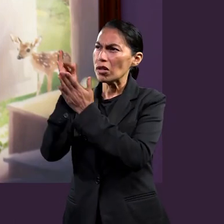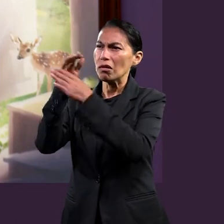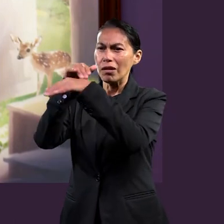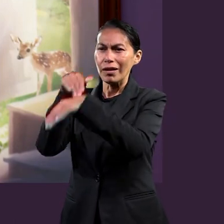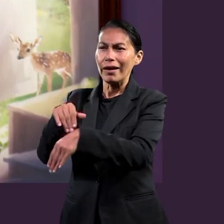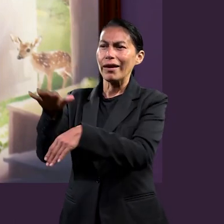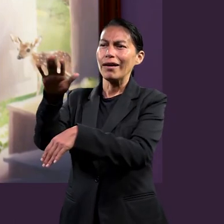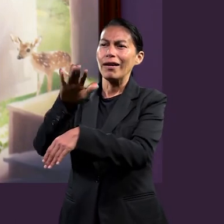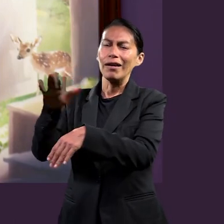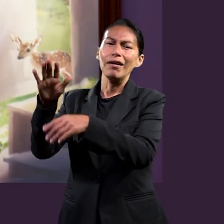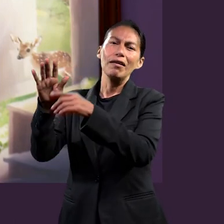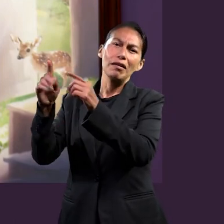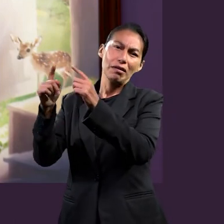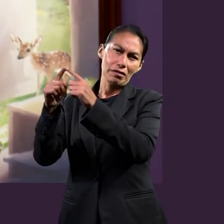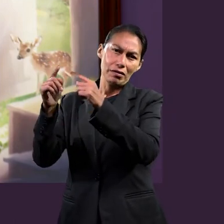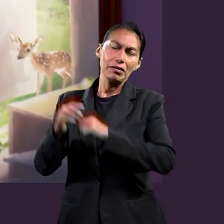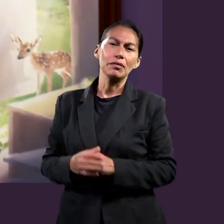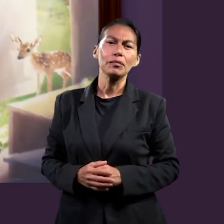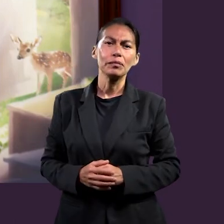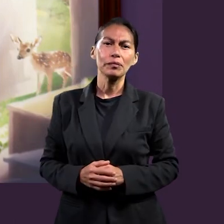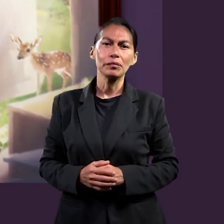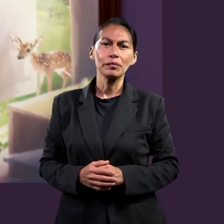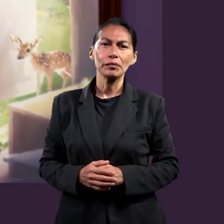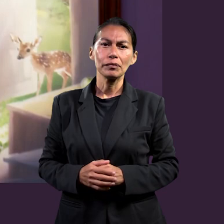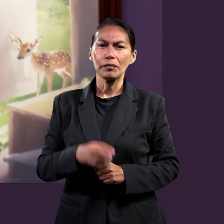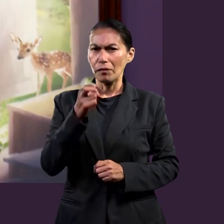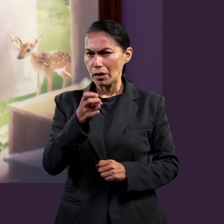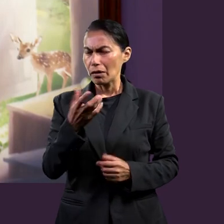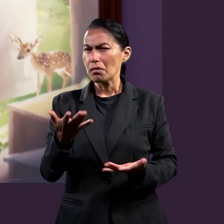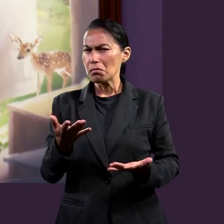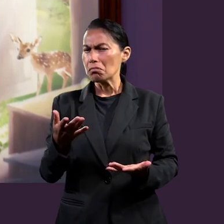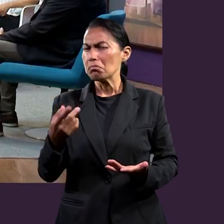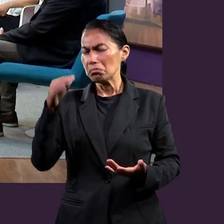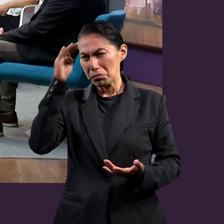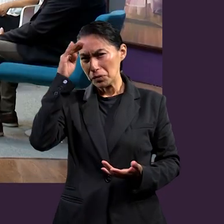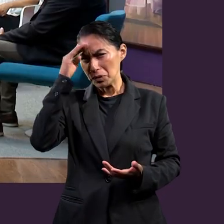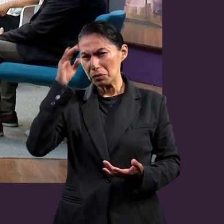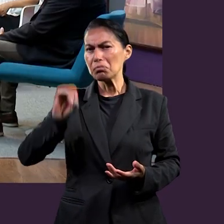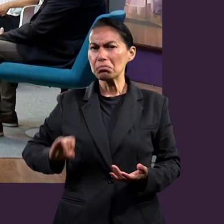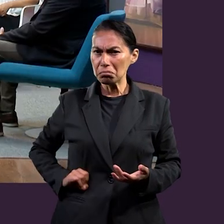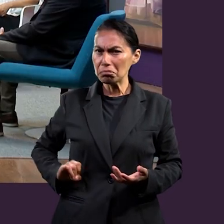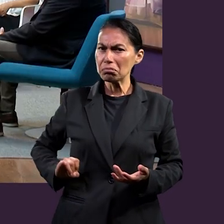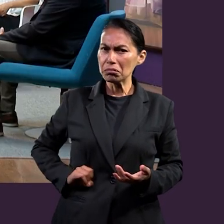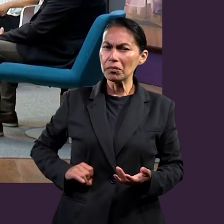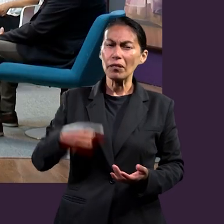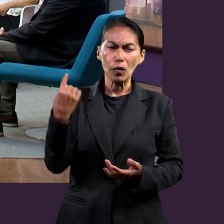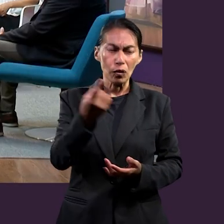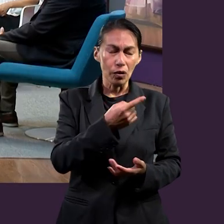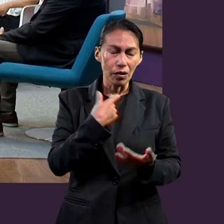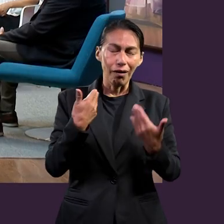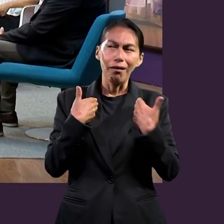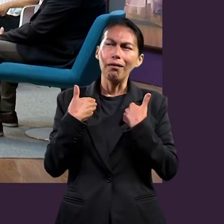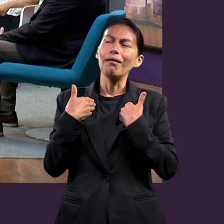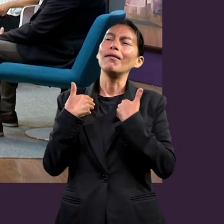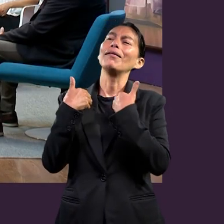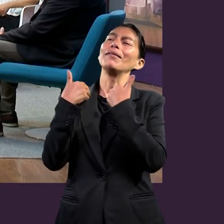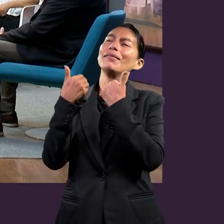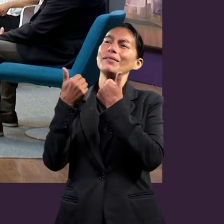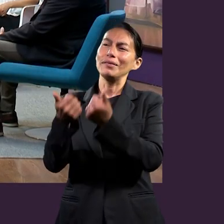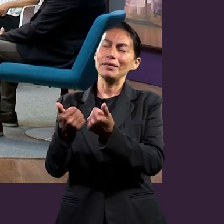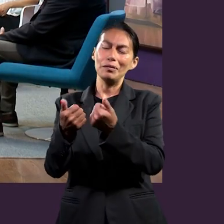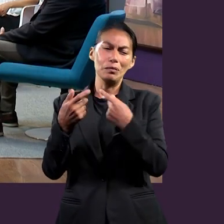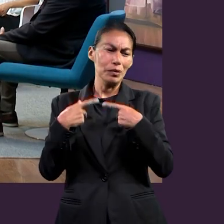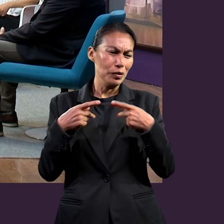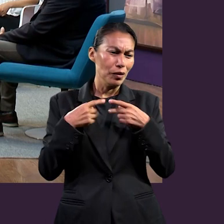y a quien debemos seguir. Entonces, parece muy interesante esta parte en donde, ok, si